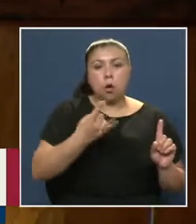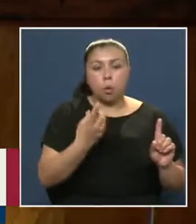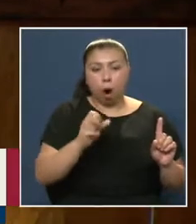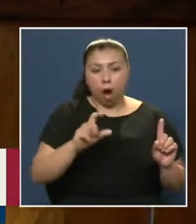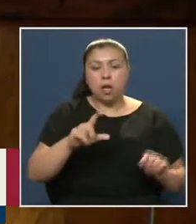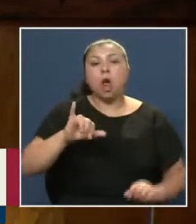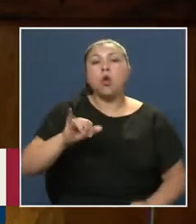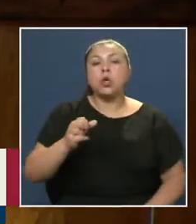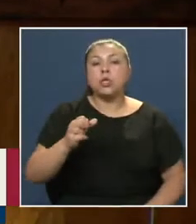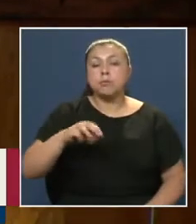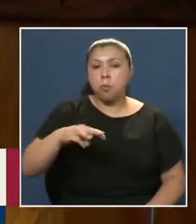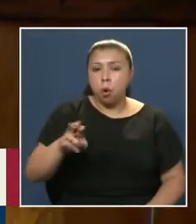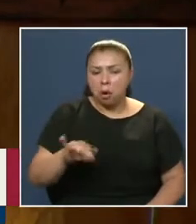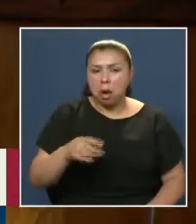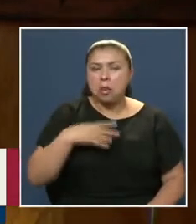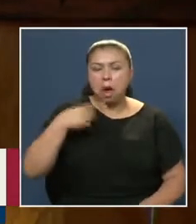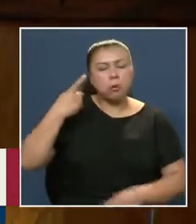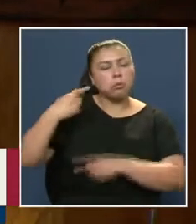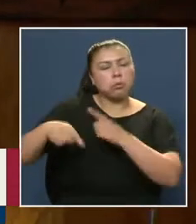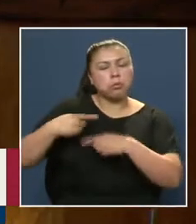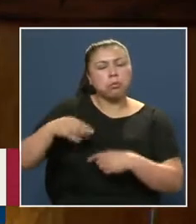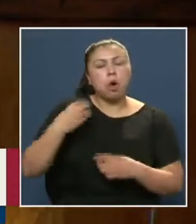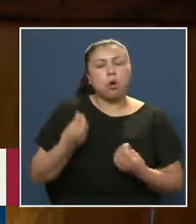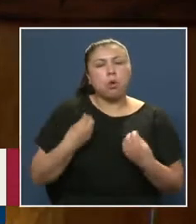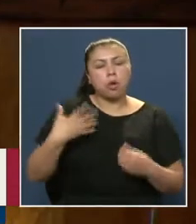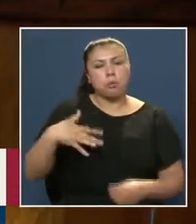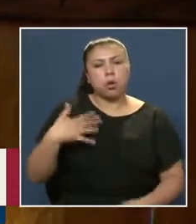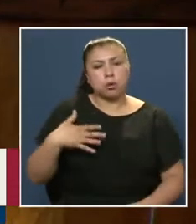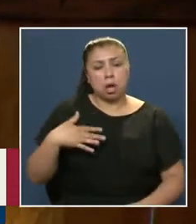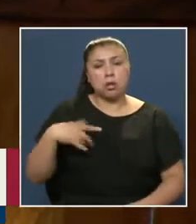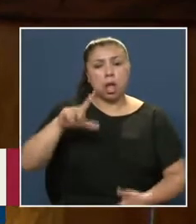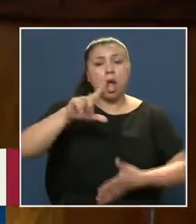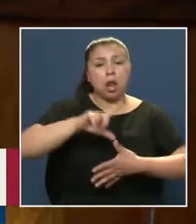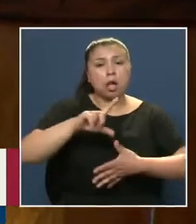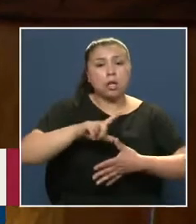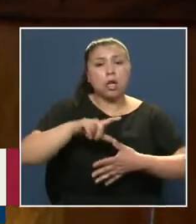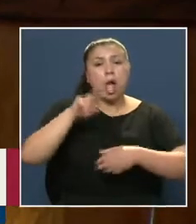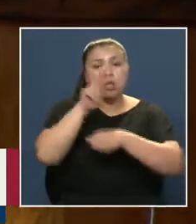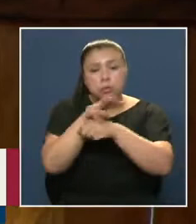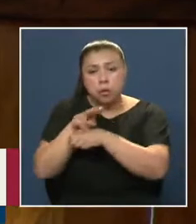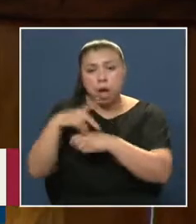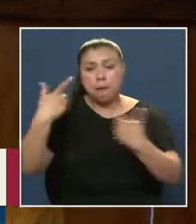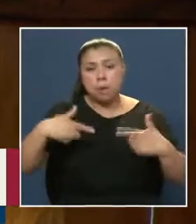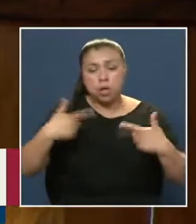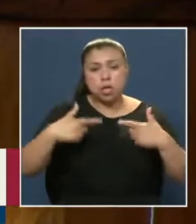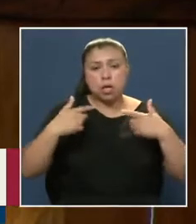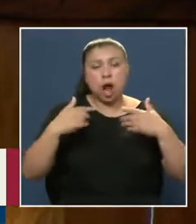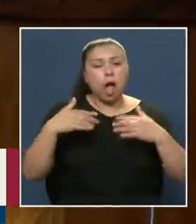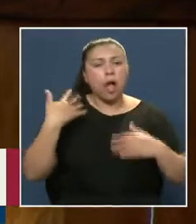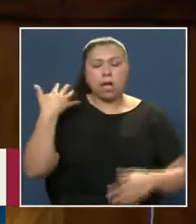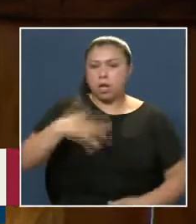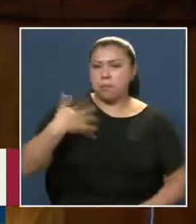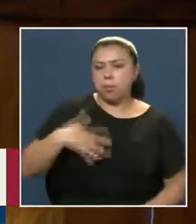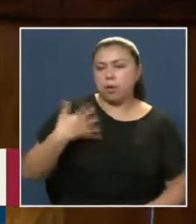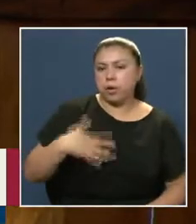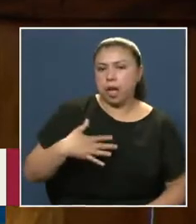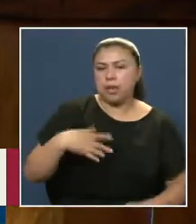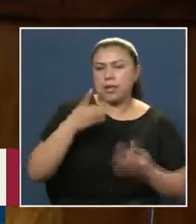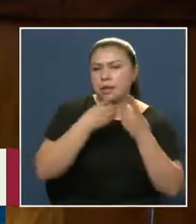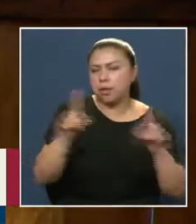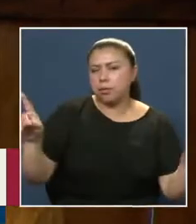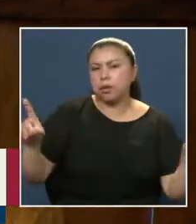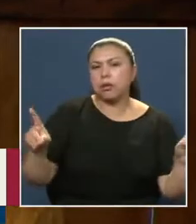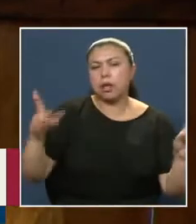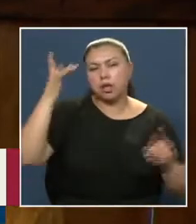Que nos enorgullece Pocas naciones Del mundo Y de nuestra América Latina Han sido testigos De políticos De tanta altura cívica Democrática E